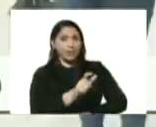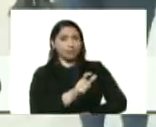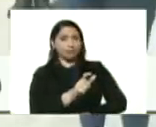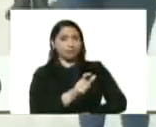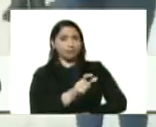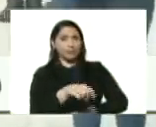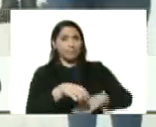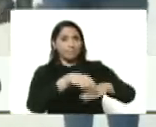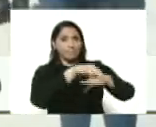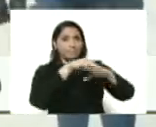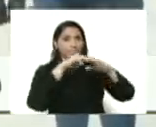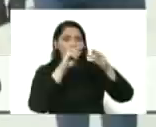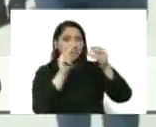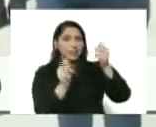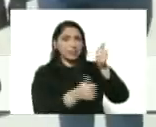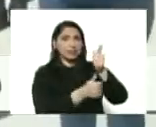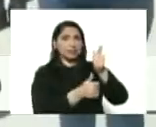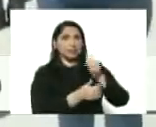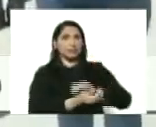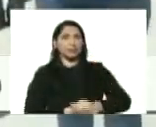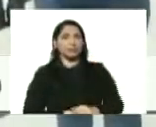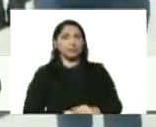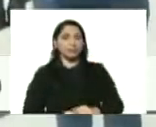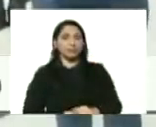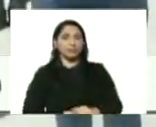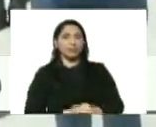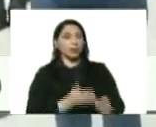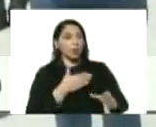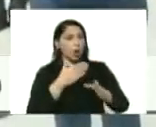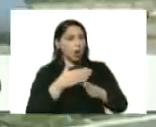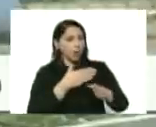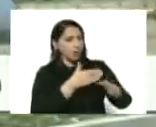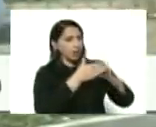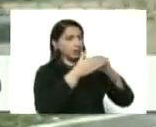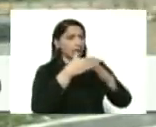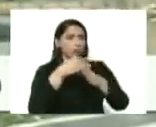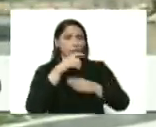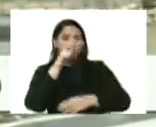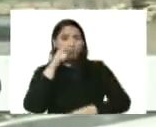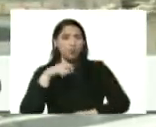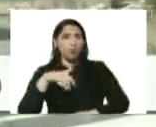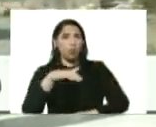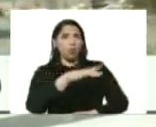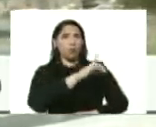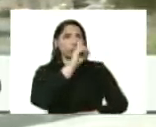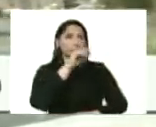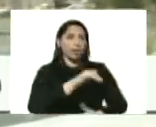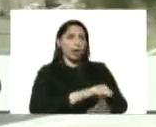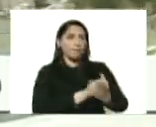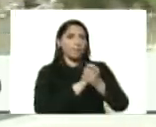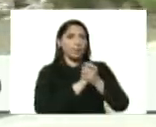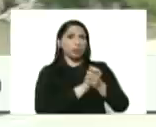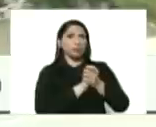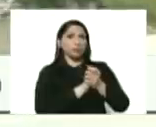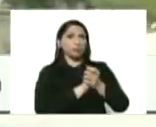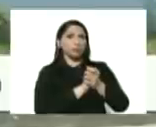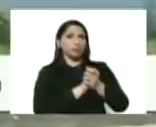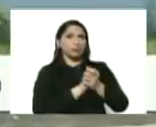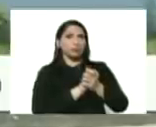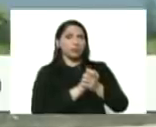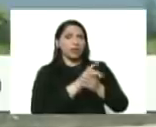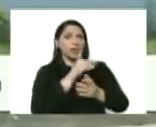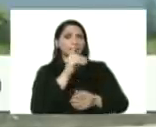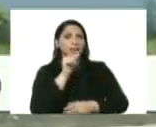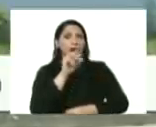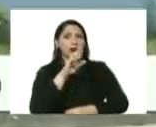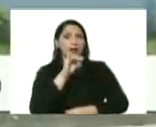Johanna Carrillo quien ha estado acá compartiendo con este pueblo y también el compañero Darío Mendoza